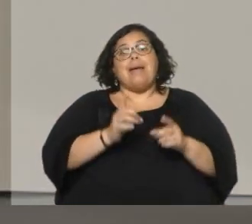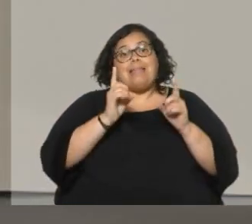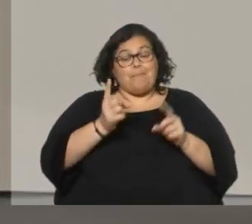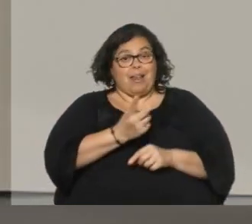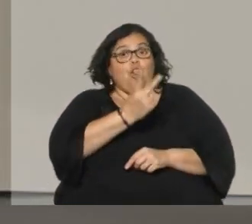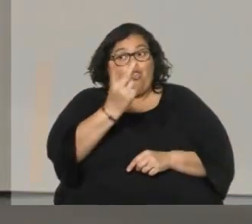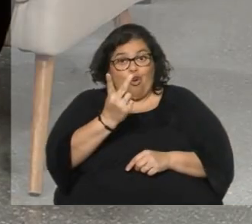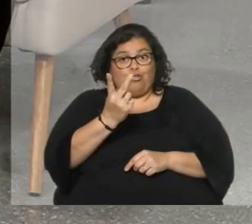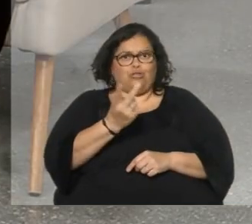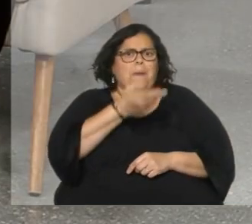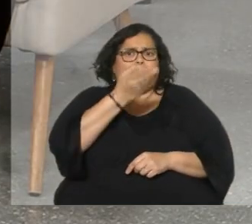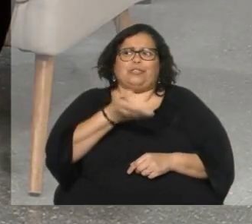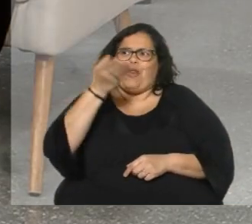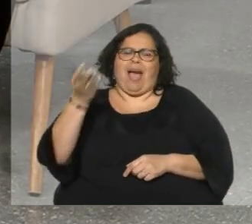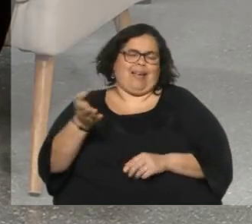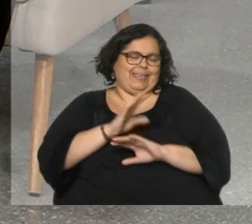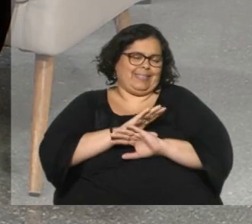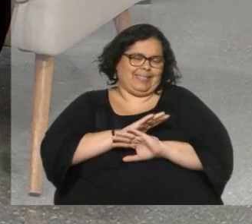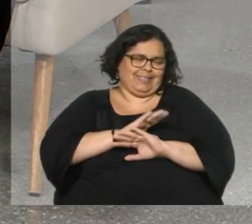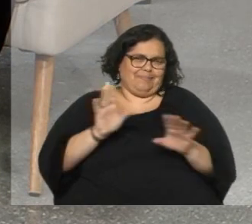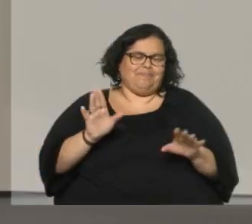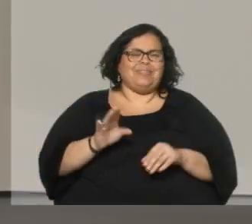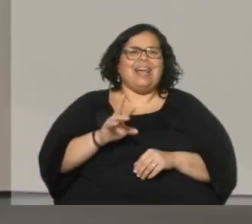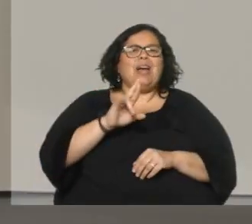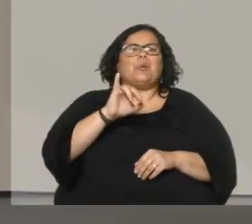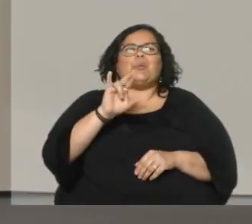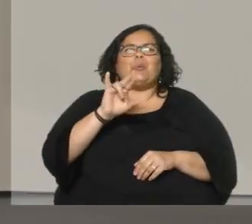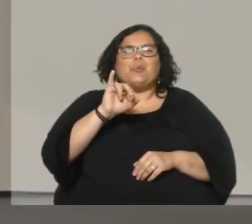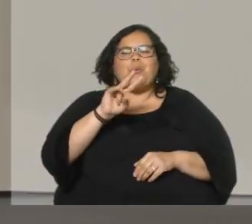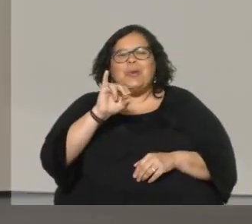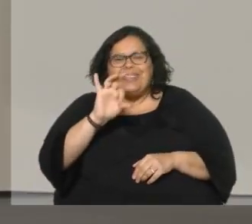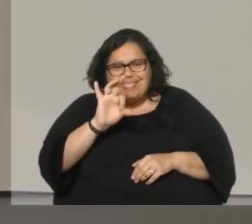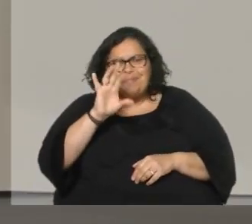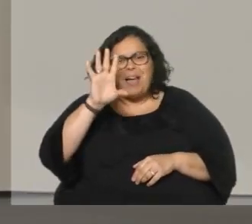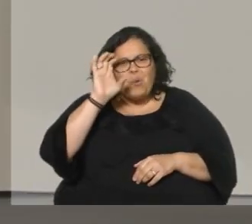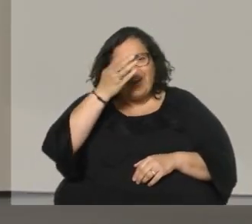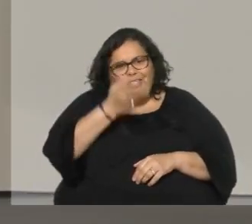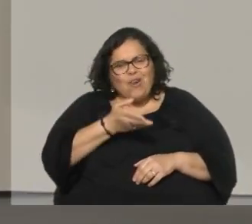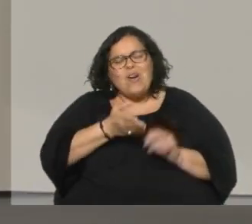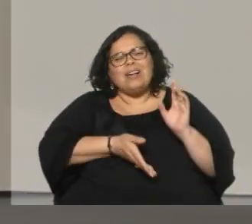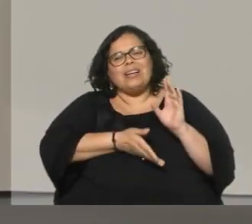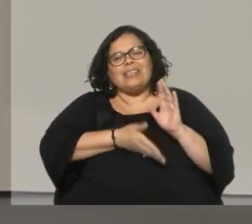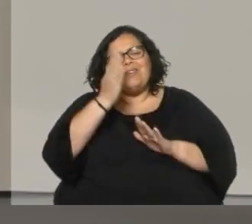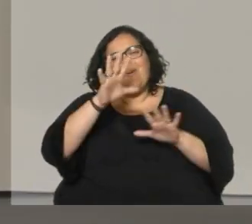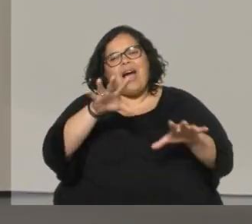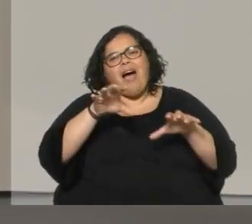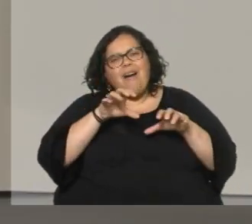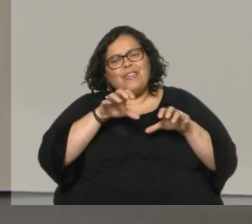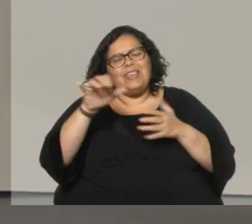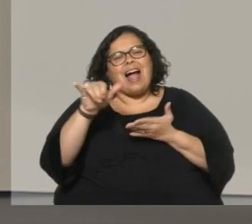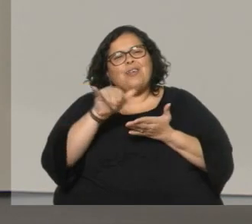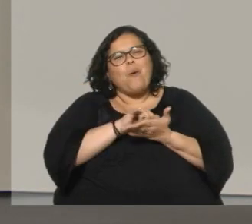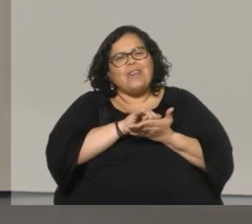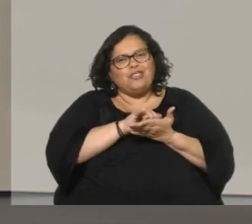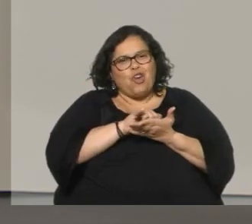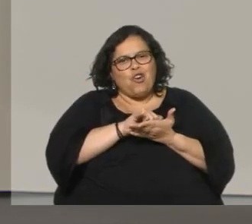personajes impresionante Eduardo Ruiz me acuerdo que se fue a radicar a Nueva York